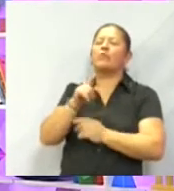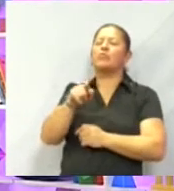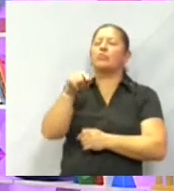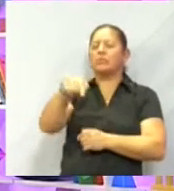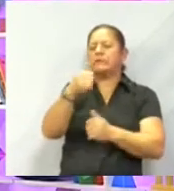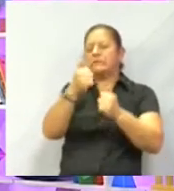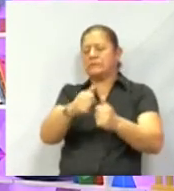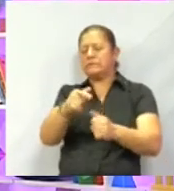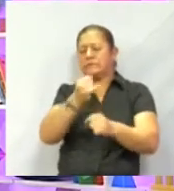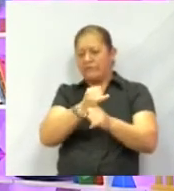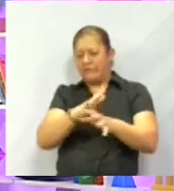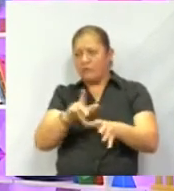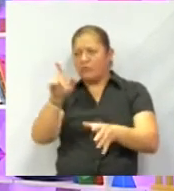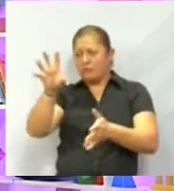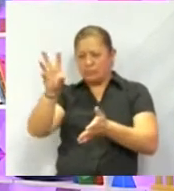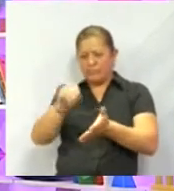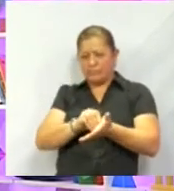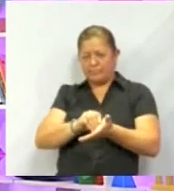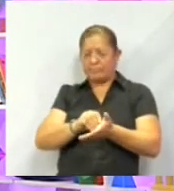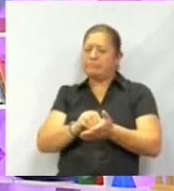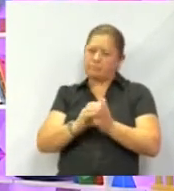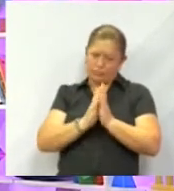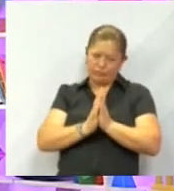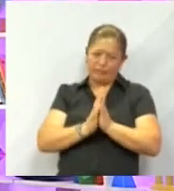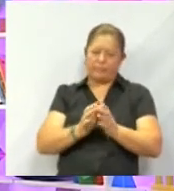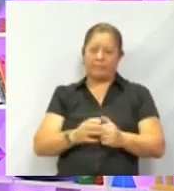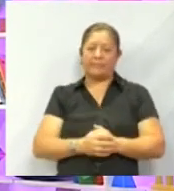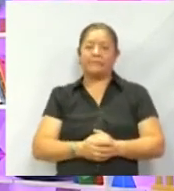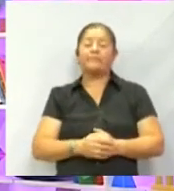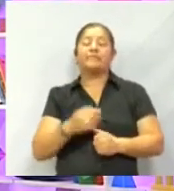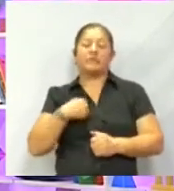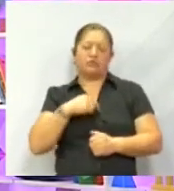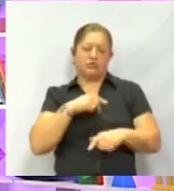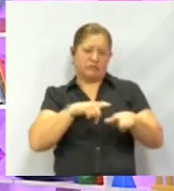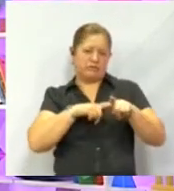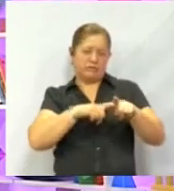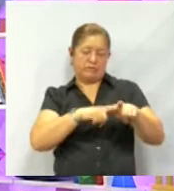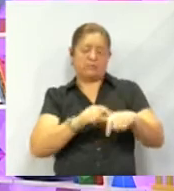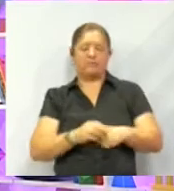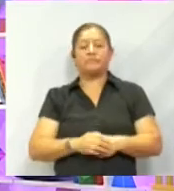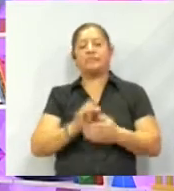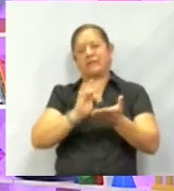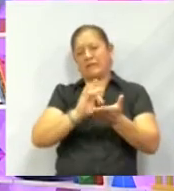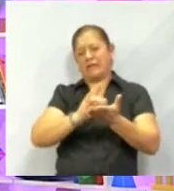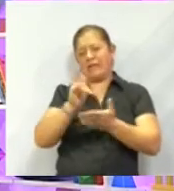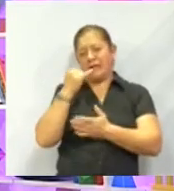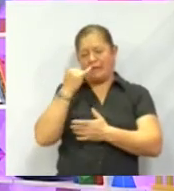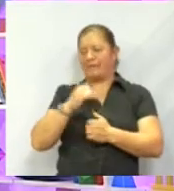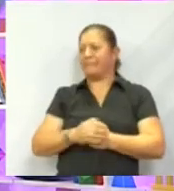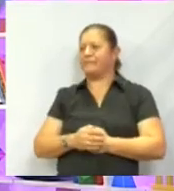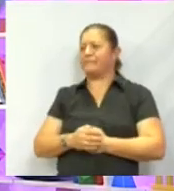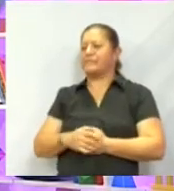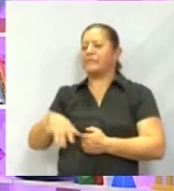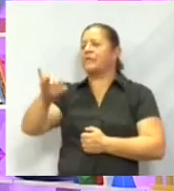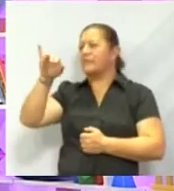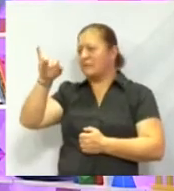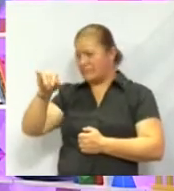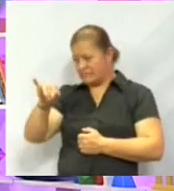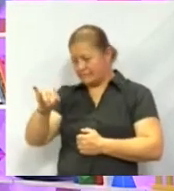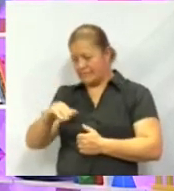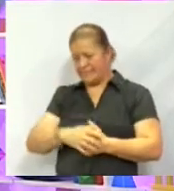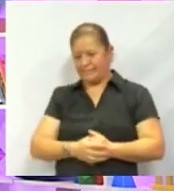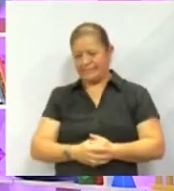quedarte tantito en cabina para que tomen tus datos en lo que continuamos con el programa? Y gracias por llamar. Sí.